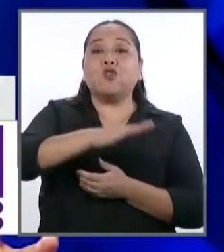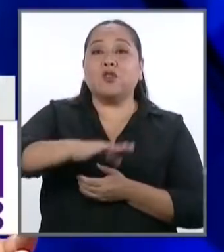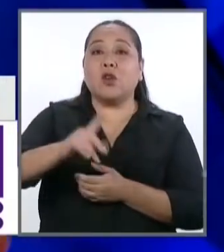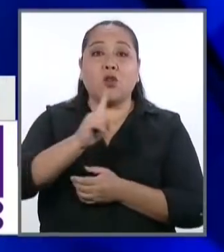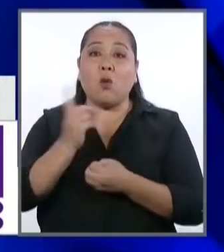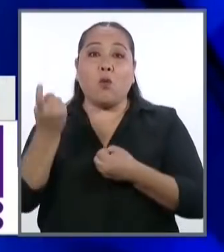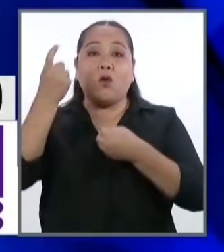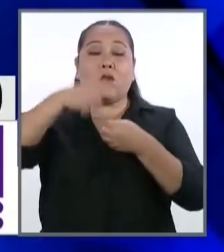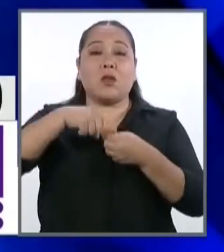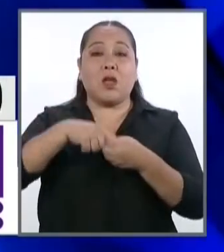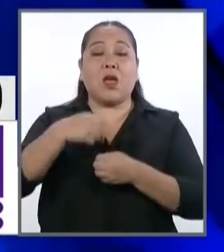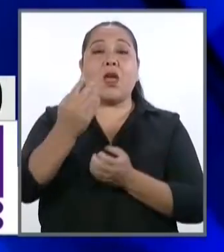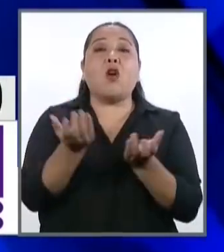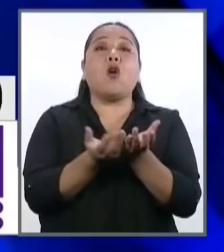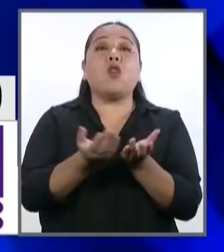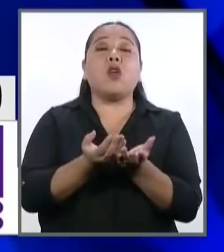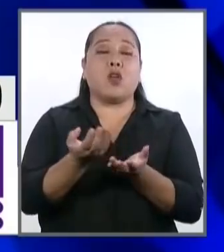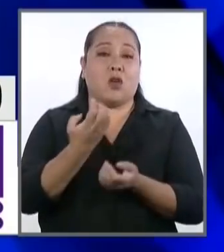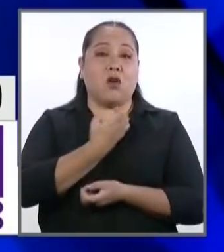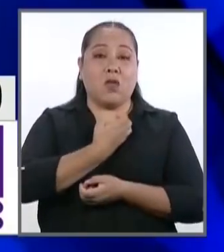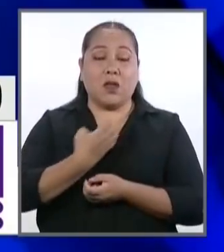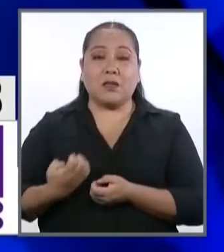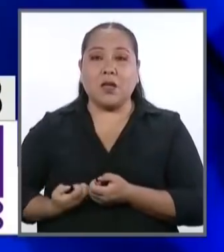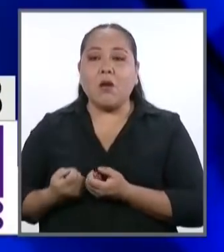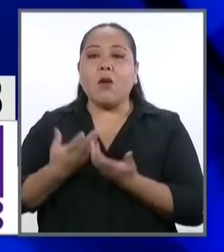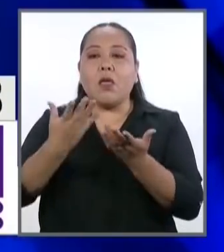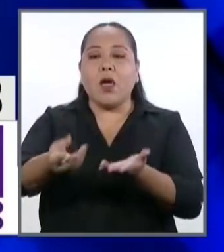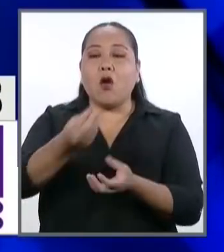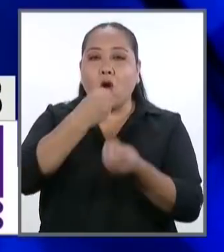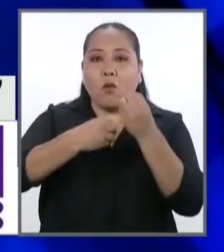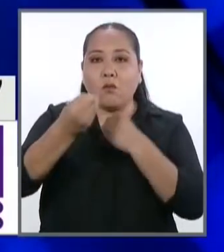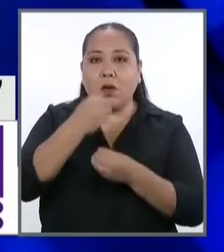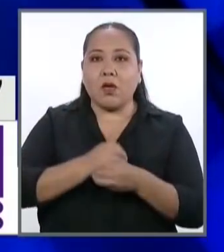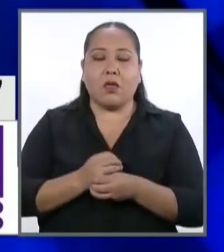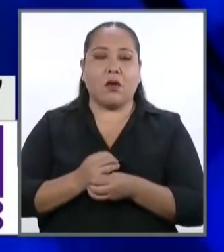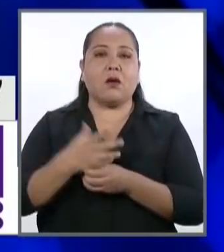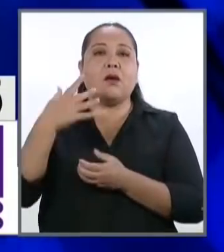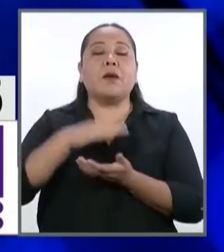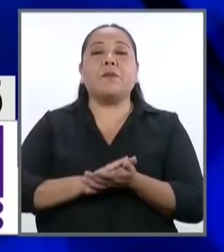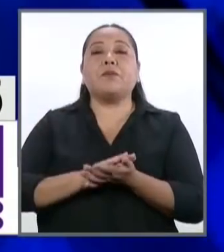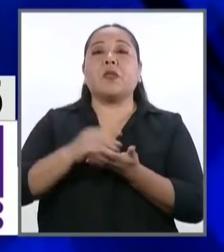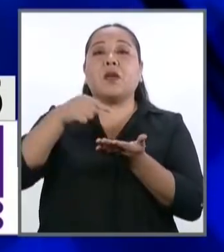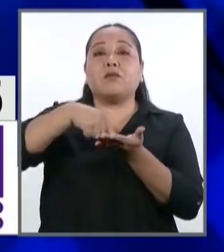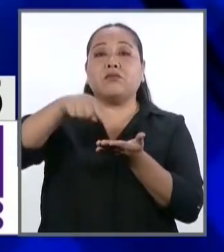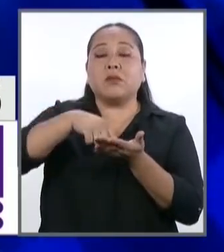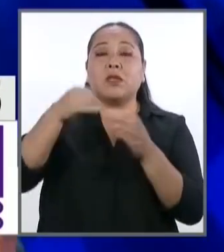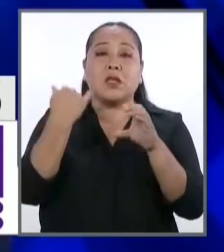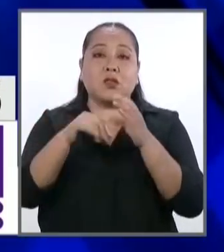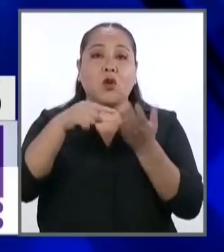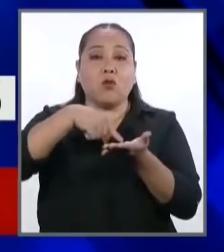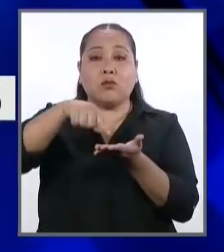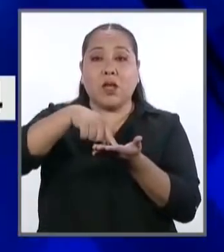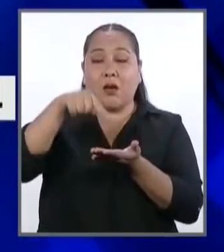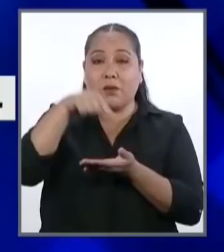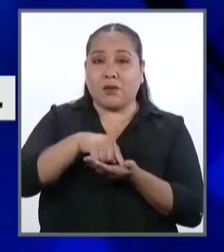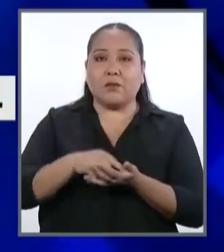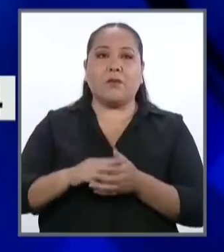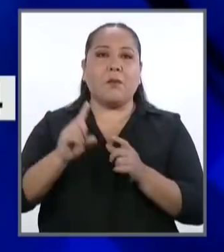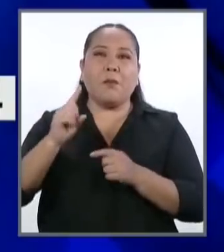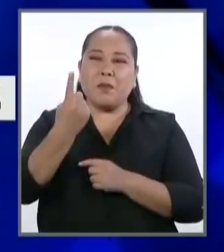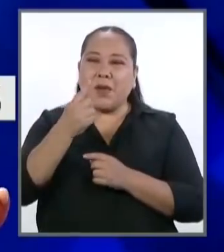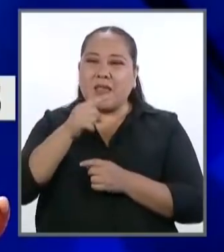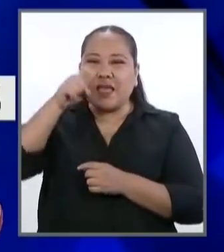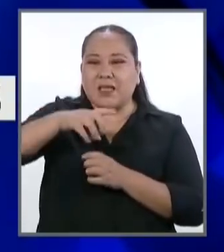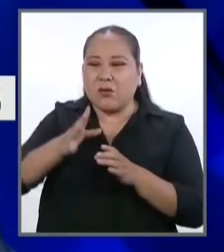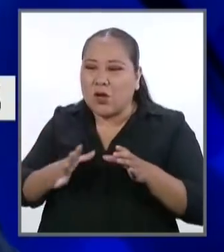recibir atención, alimentos, nutrición, datos de internet gratuitos y también las tablets. Primero, necesitamos que